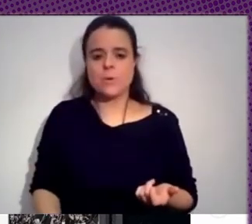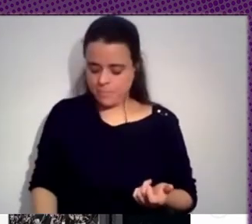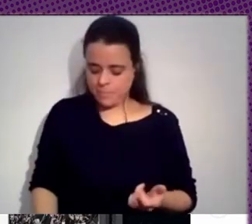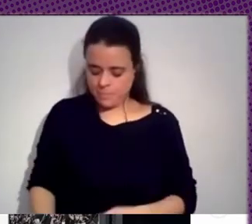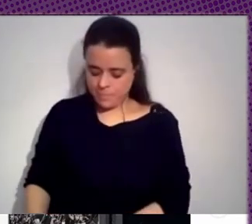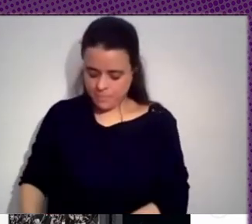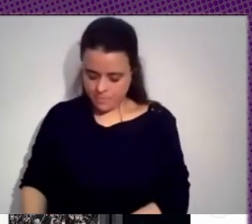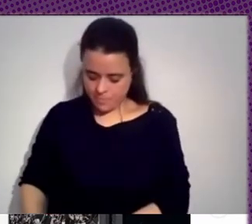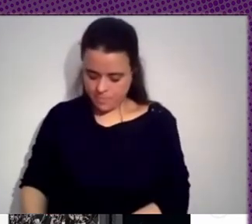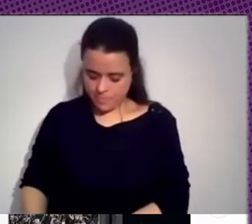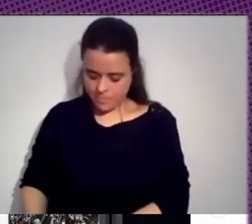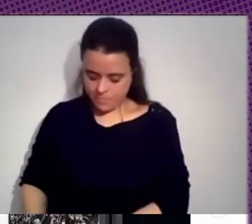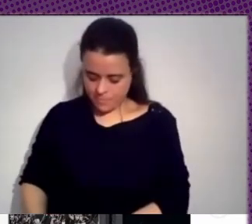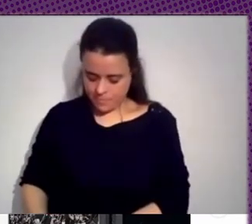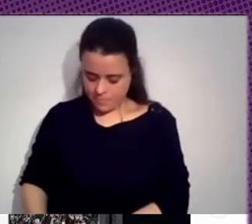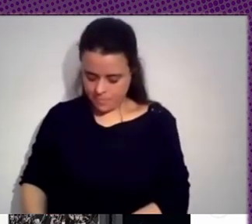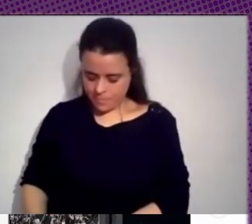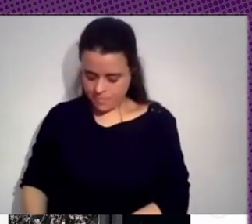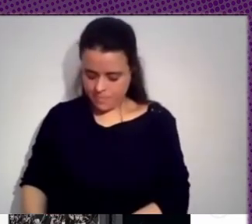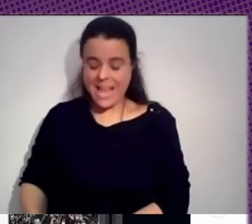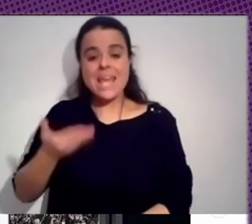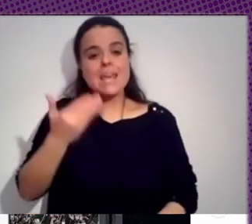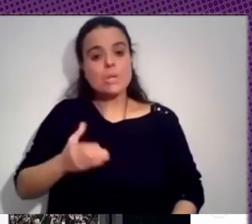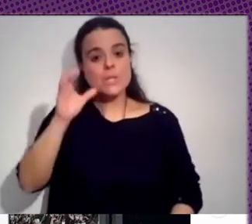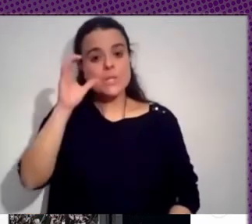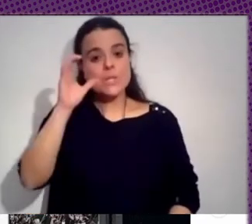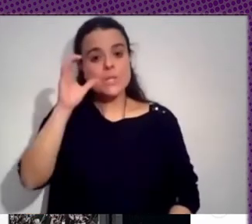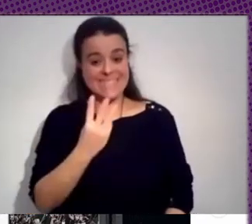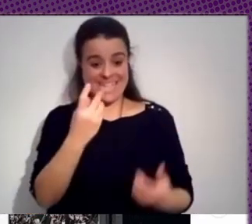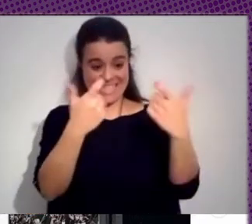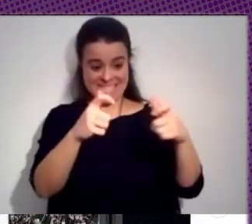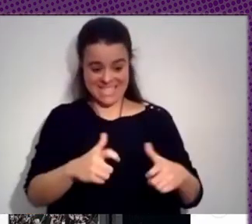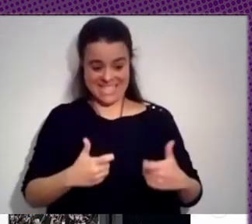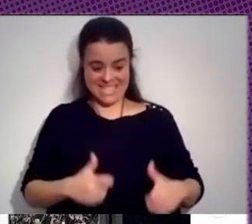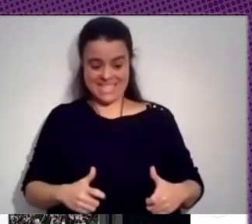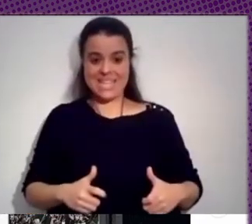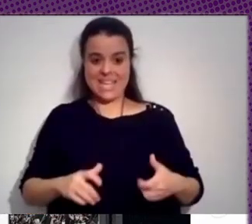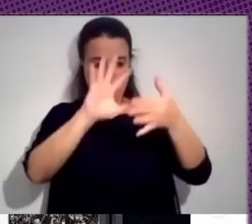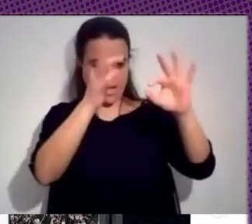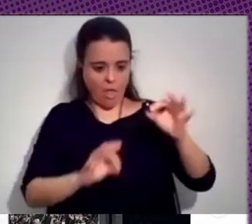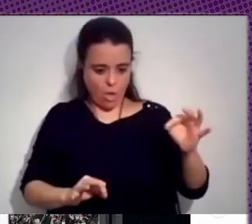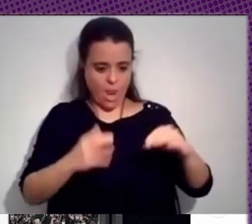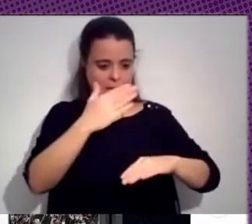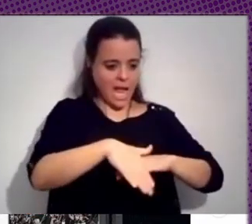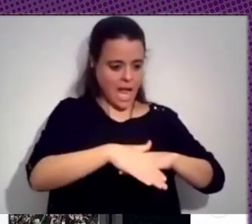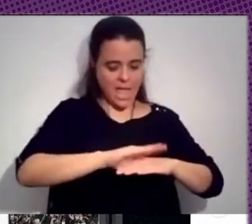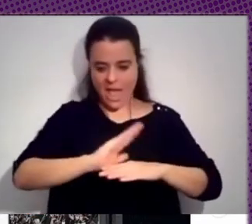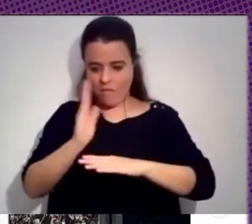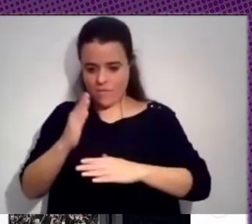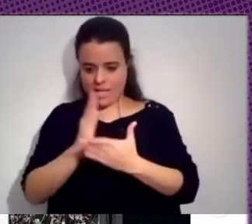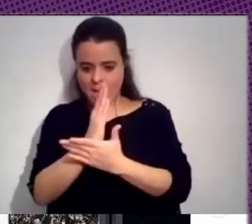tres capas están interrelacionadas, lo que pasa en las calles afectan los medios, las noticias de los medios llegan a las